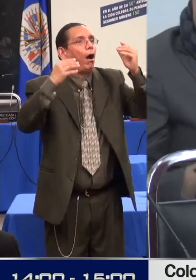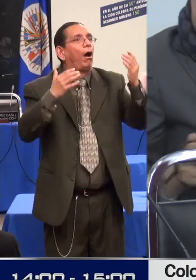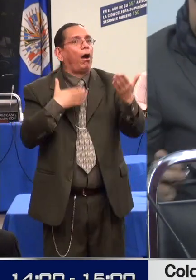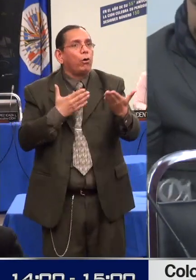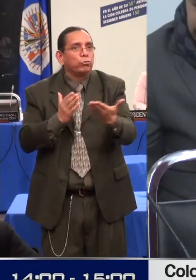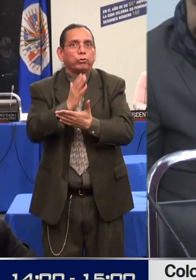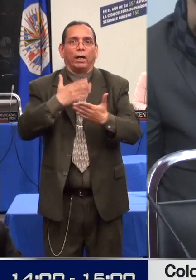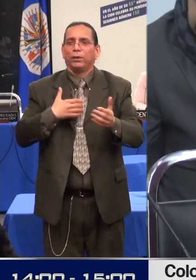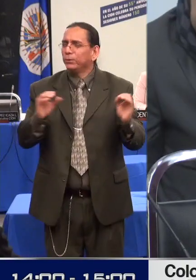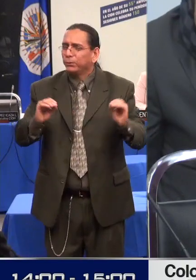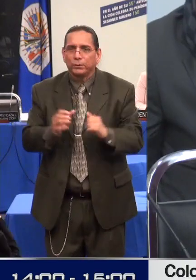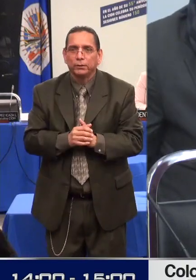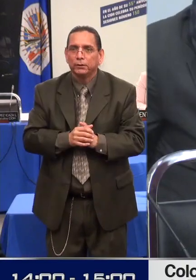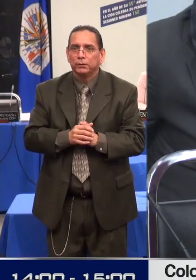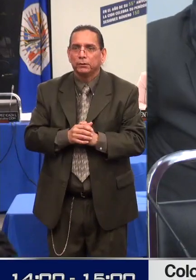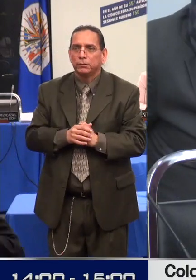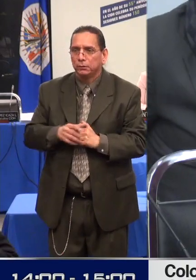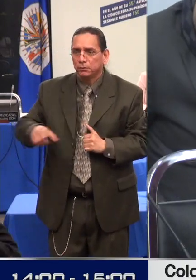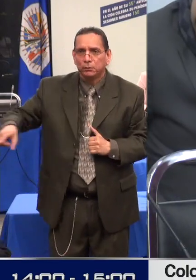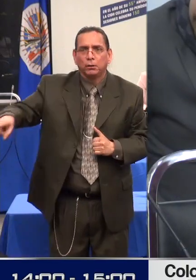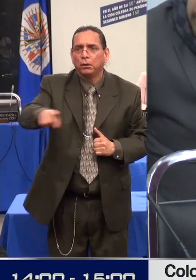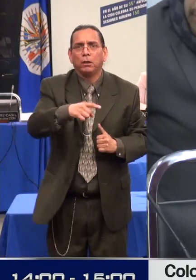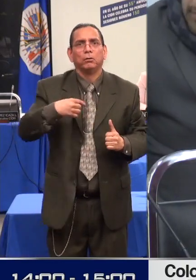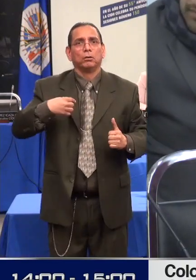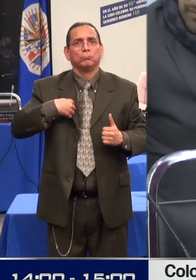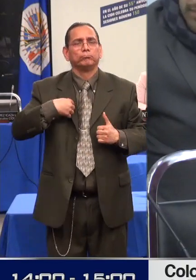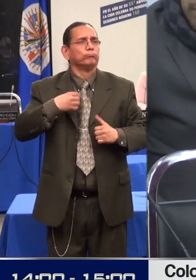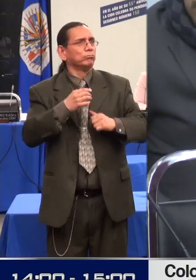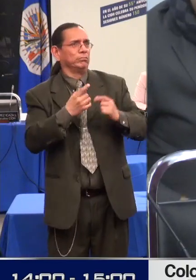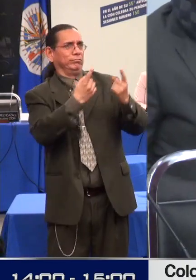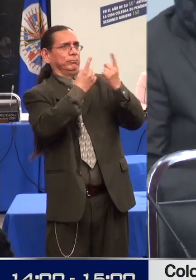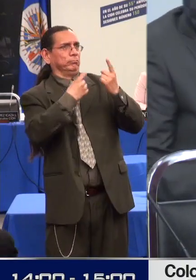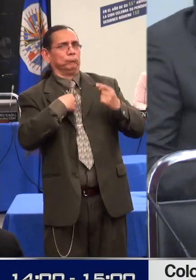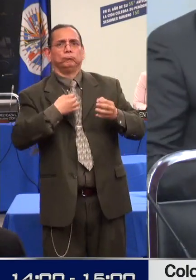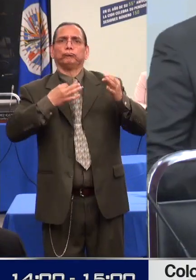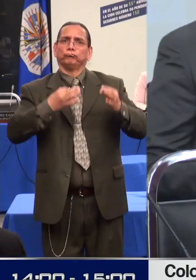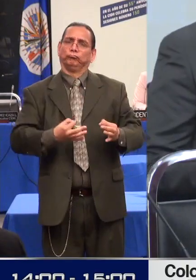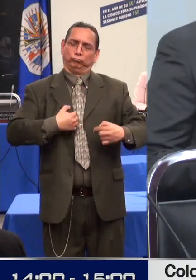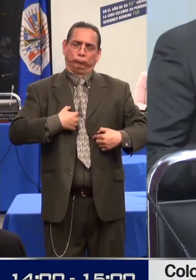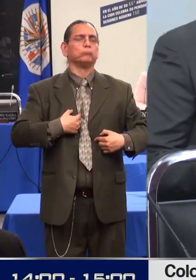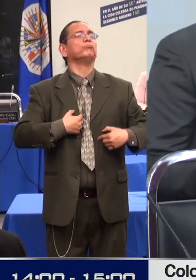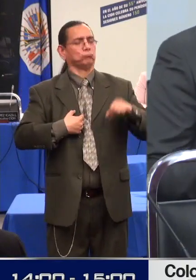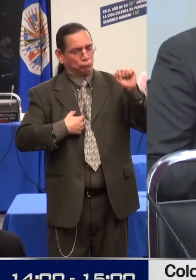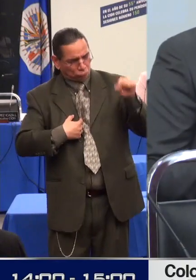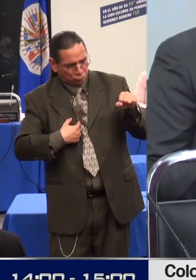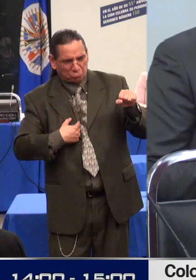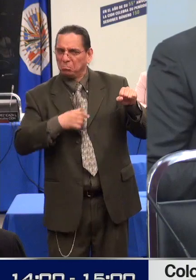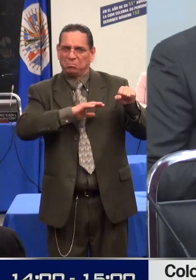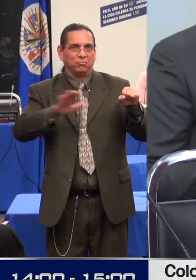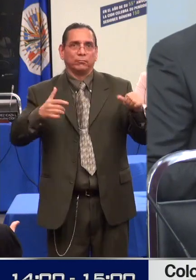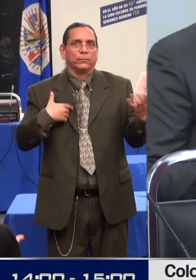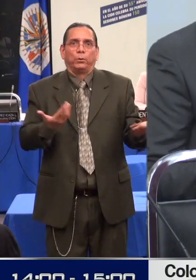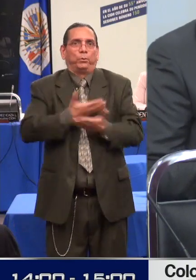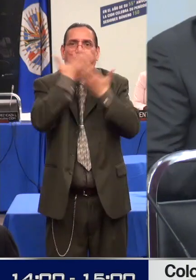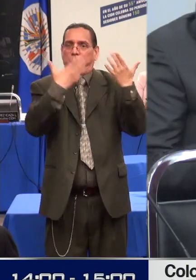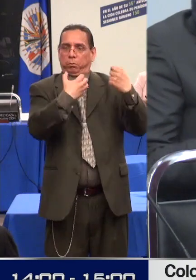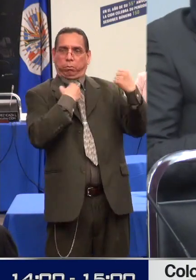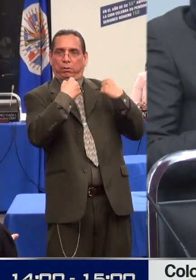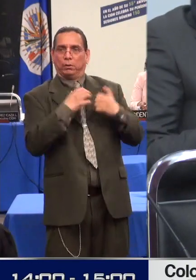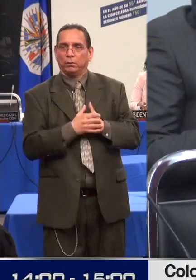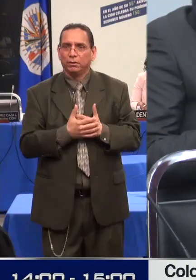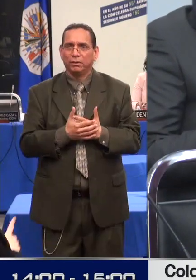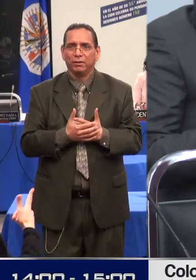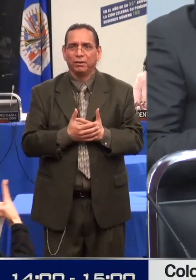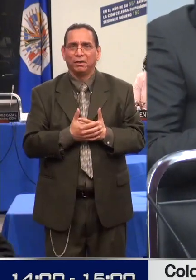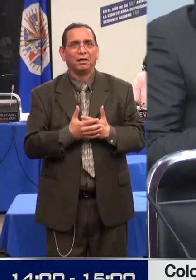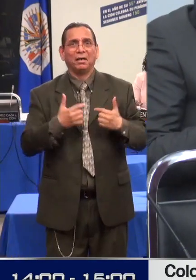reproducirse o escoger una pareja. Y finalmente, falta de respuesta ante actos de violencia sexual intrafamiliar y basada